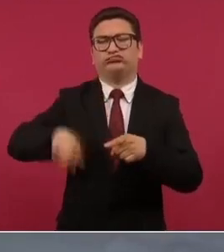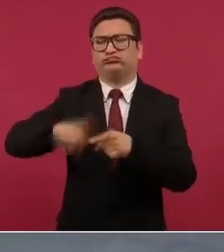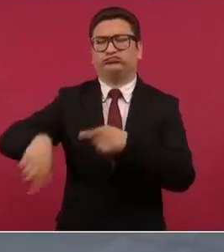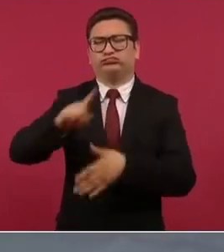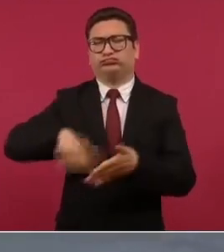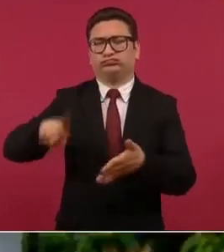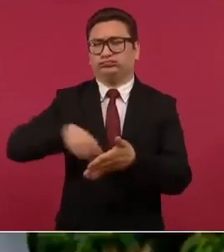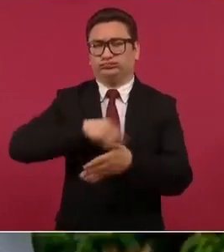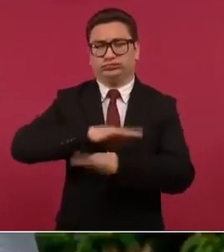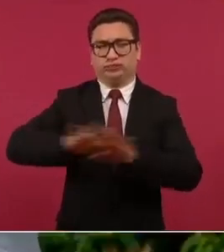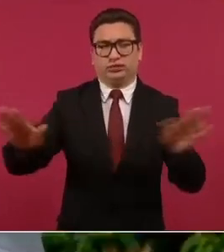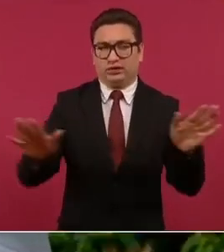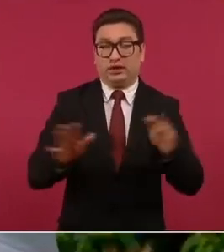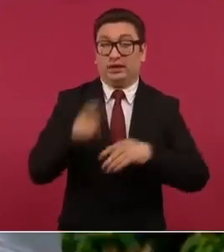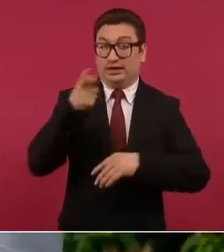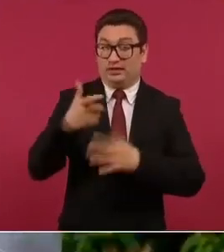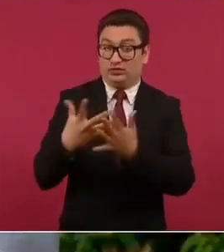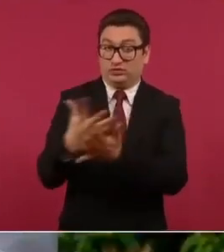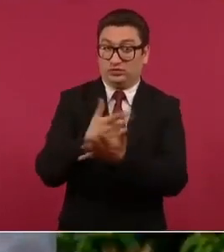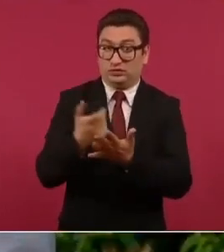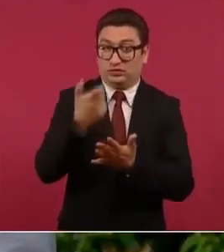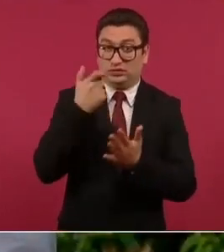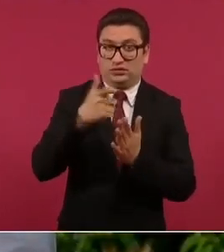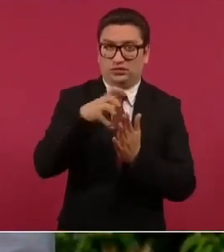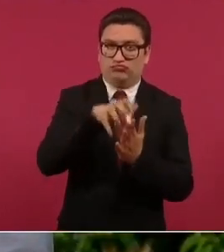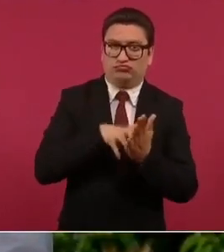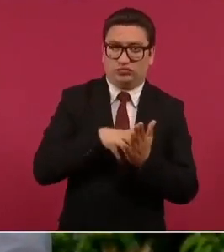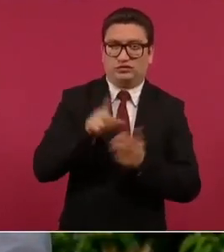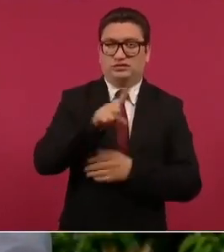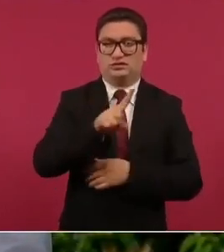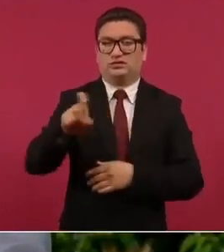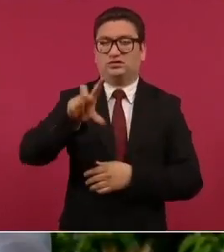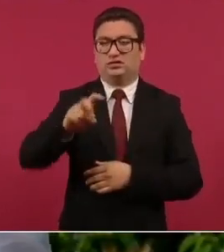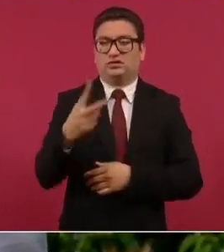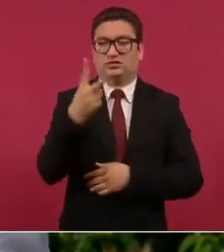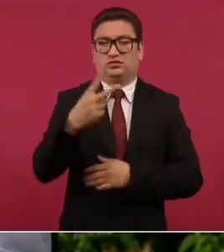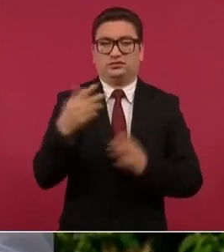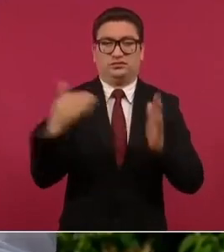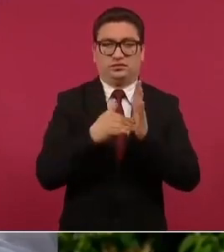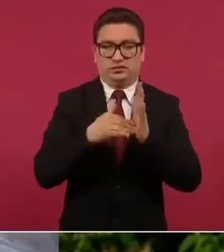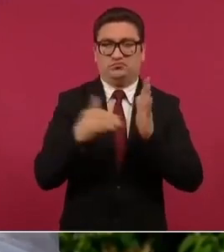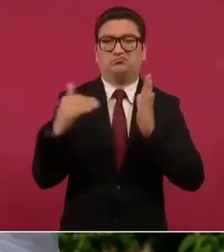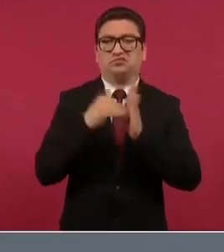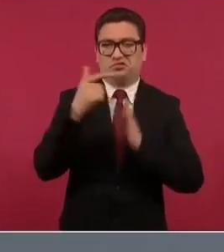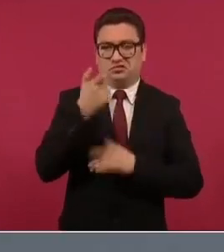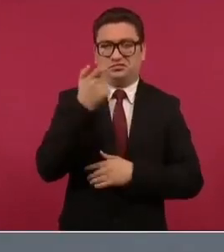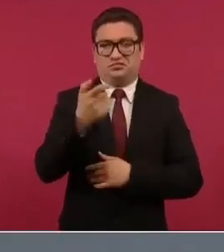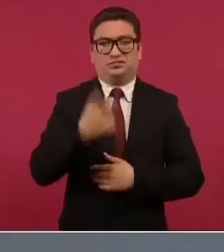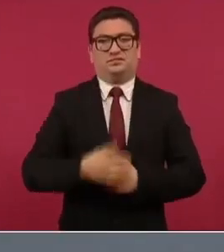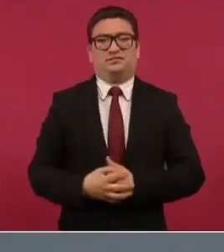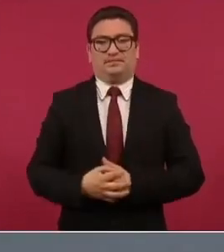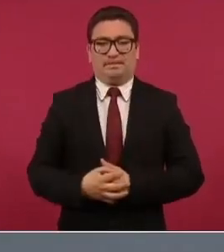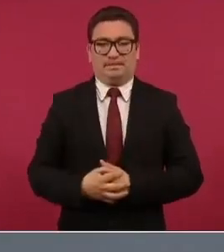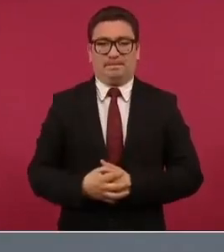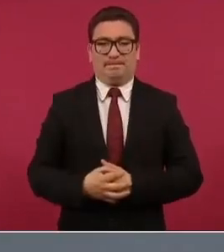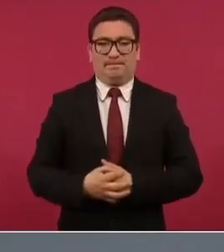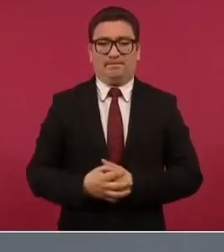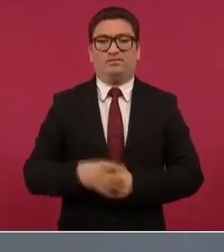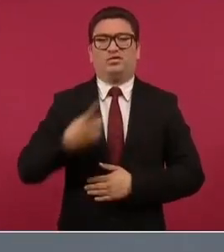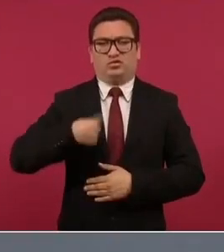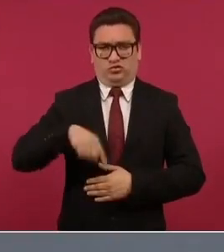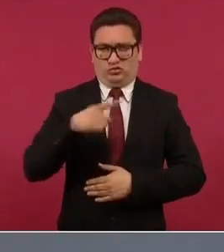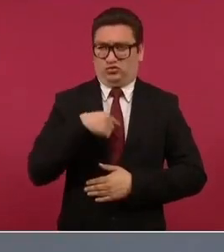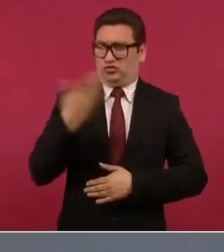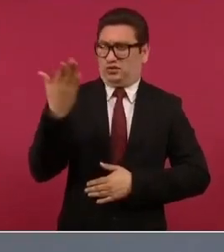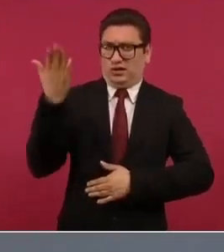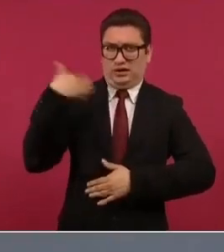se recuperaron 132 mil millones de pesos hemos cumplido el